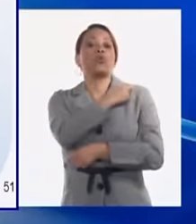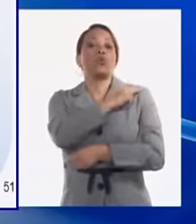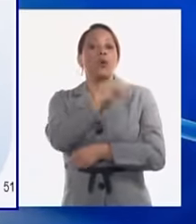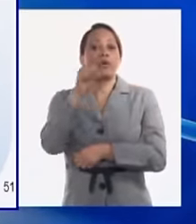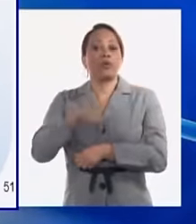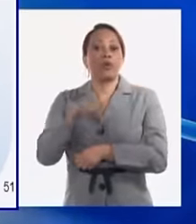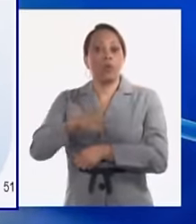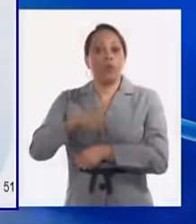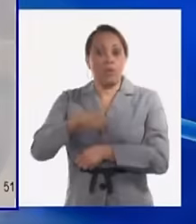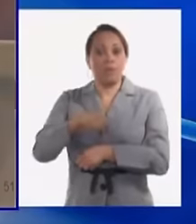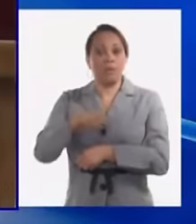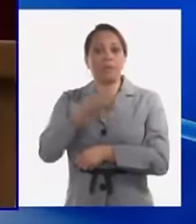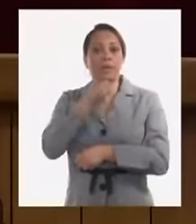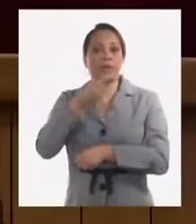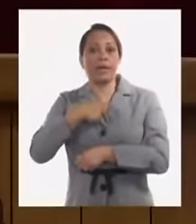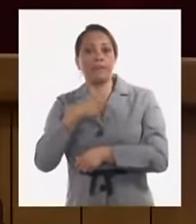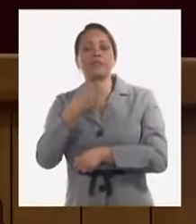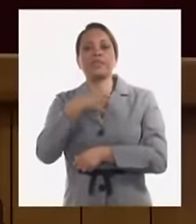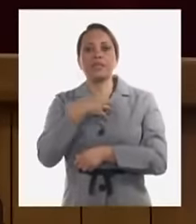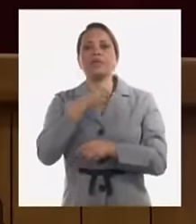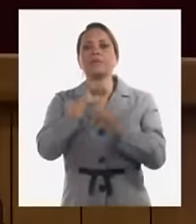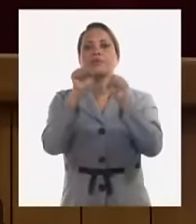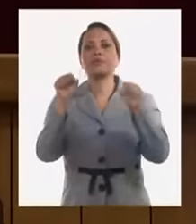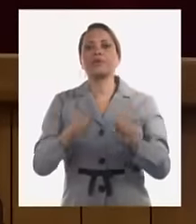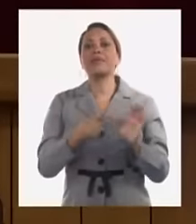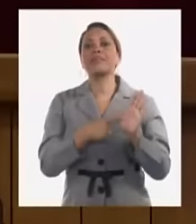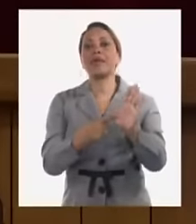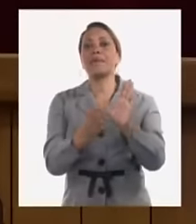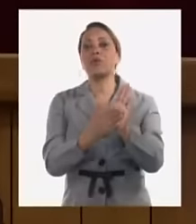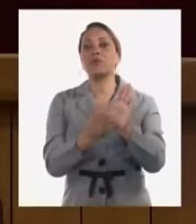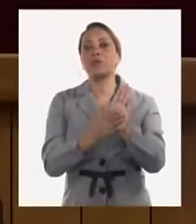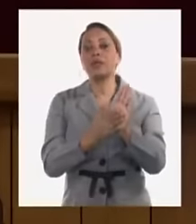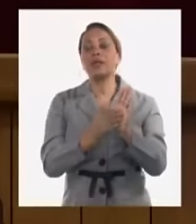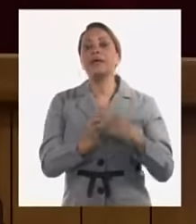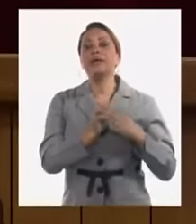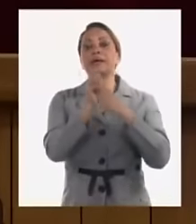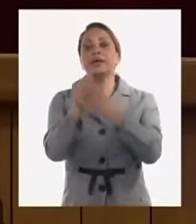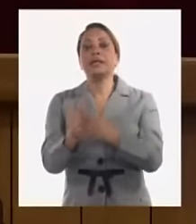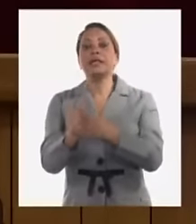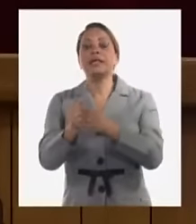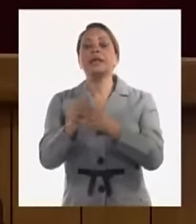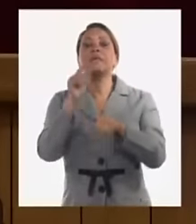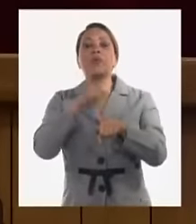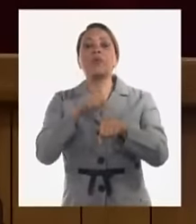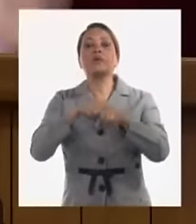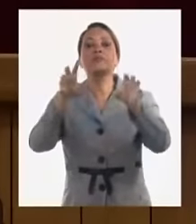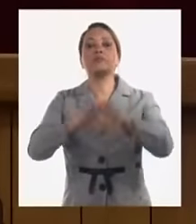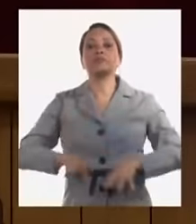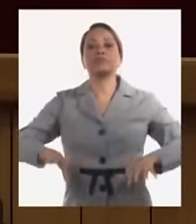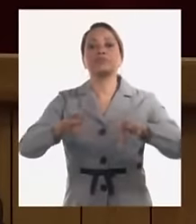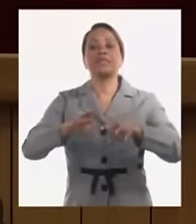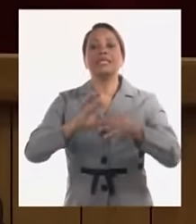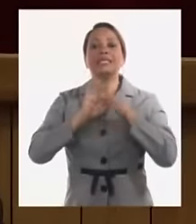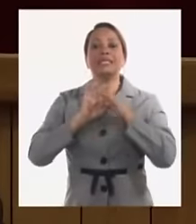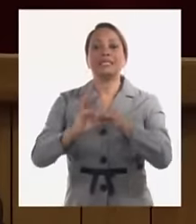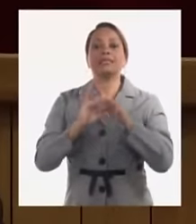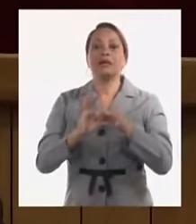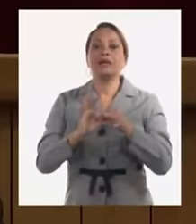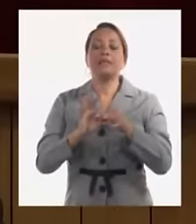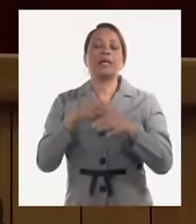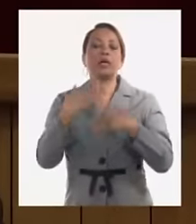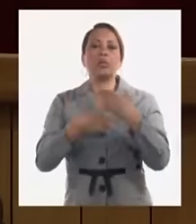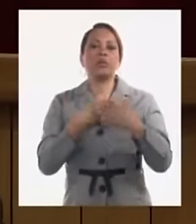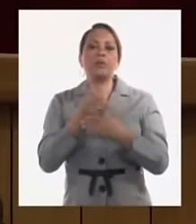tiene que tener posibilidades reales demostradas para dirigir en tiempos de crisis para que no los sobrepasen los problemas